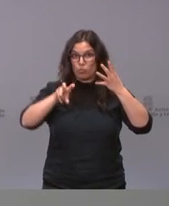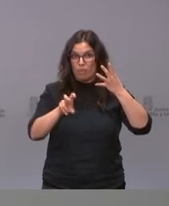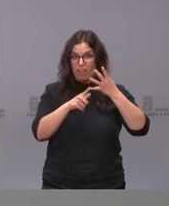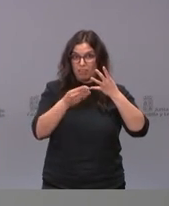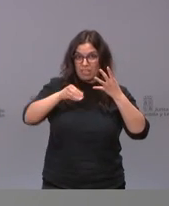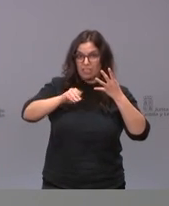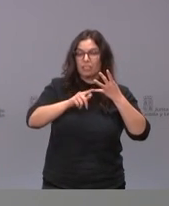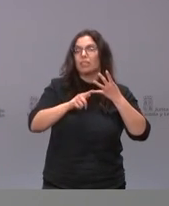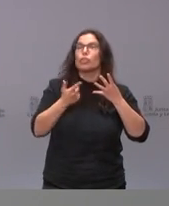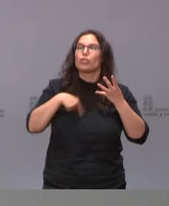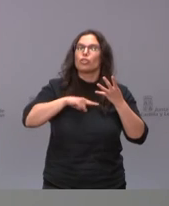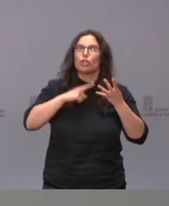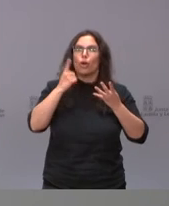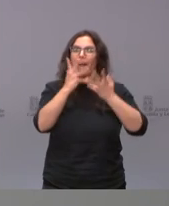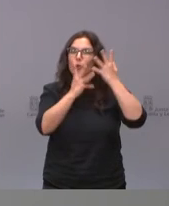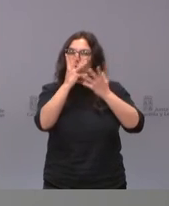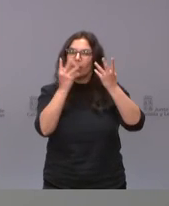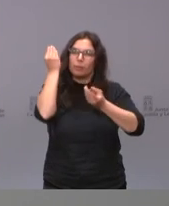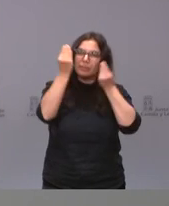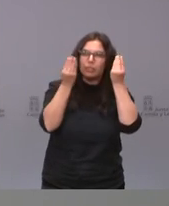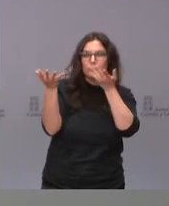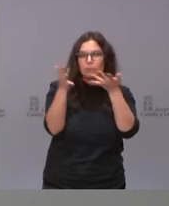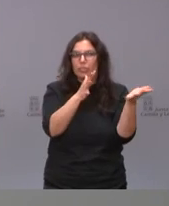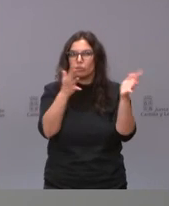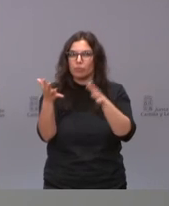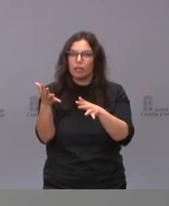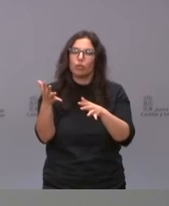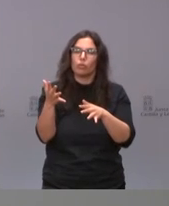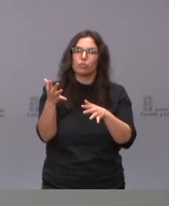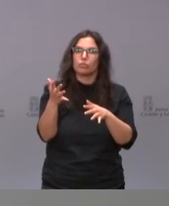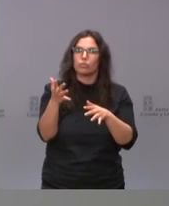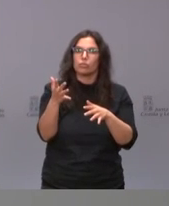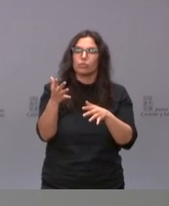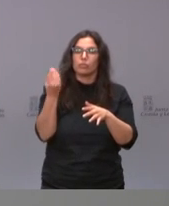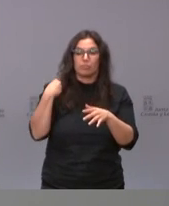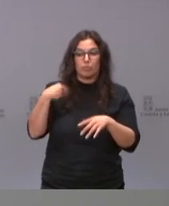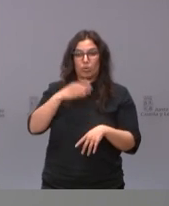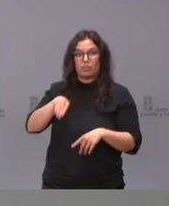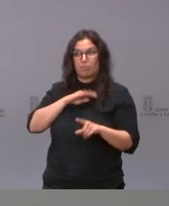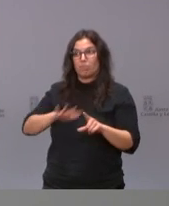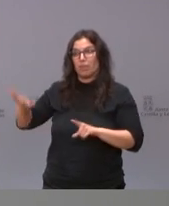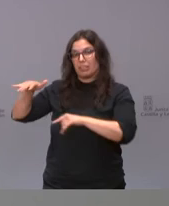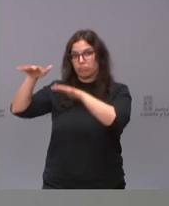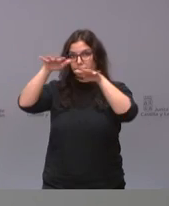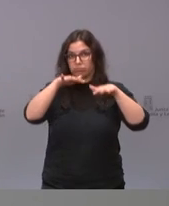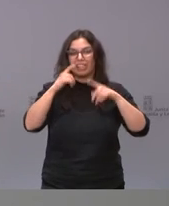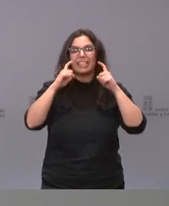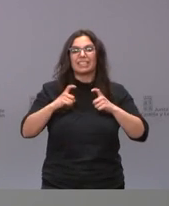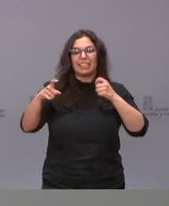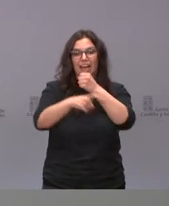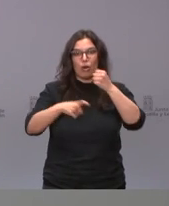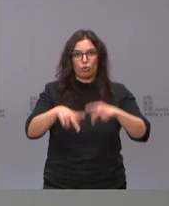varias estimaciones para intentar acabar tal y como se ha dicho a nivel central intentar acabar en agosto pero